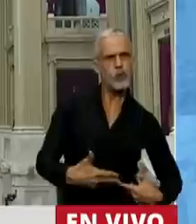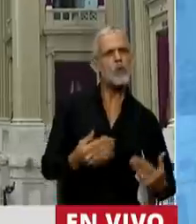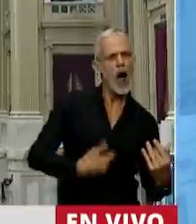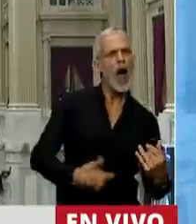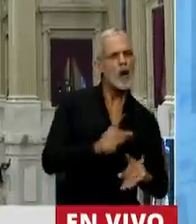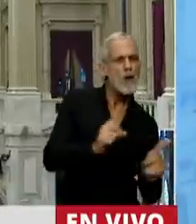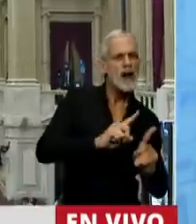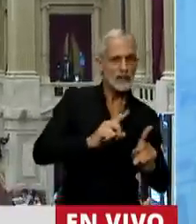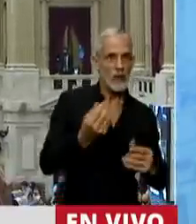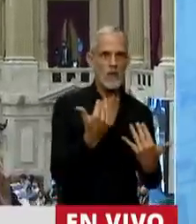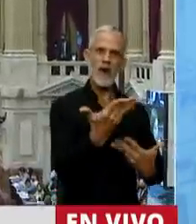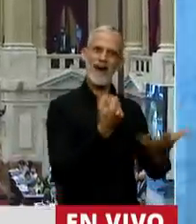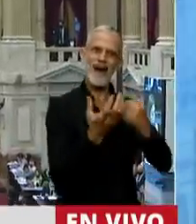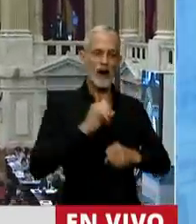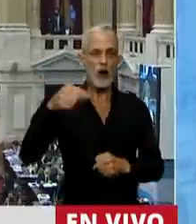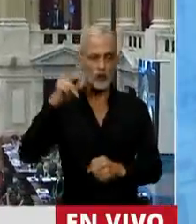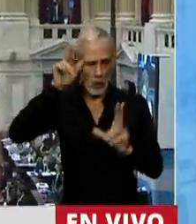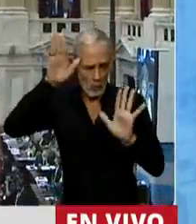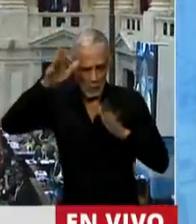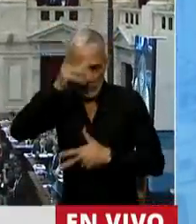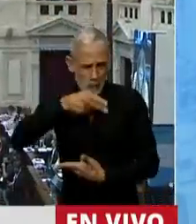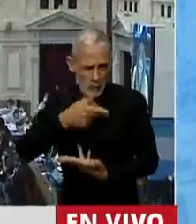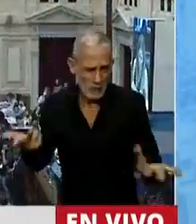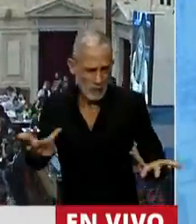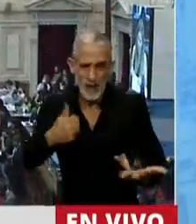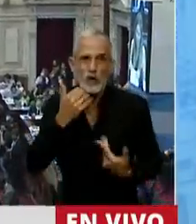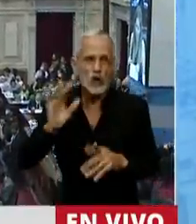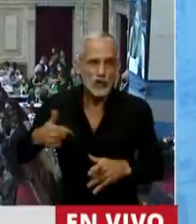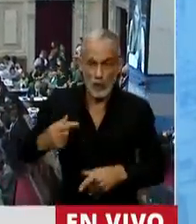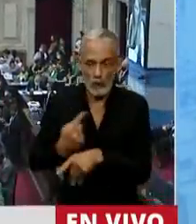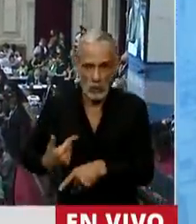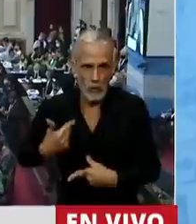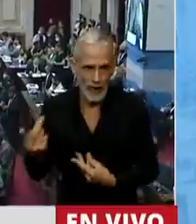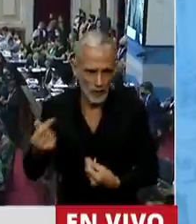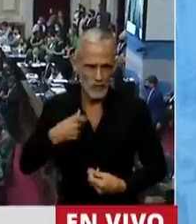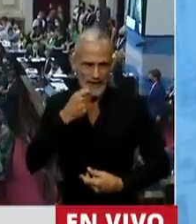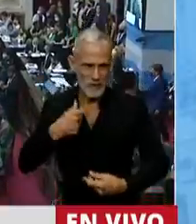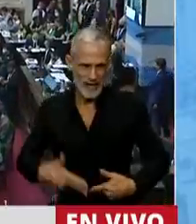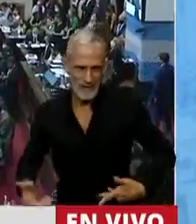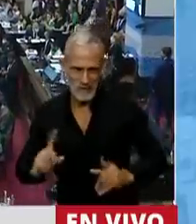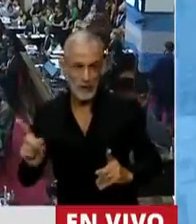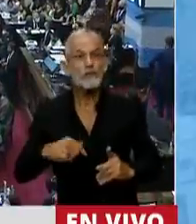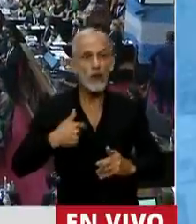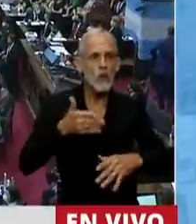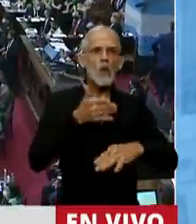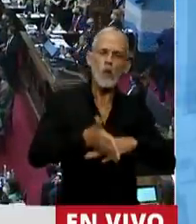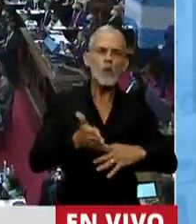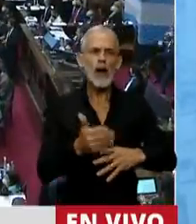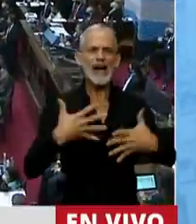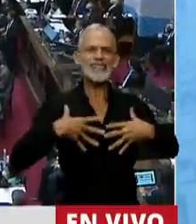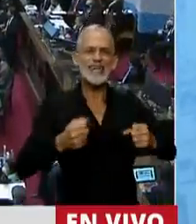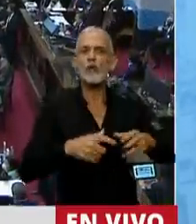acceder a ellos y las que no saben o no pueden. Las que existe entre quienes acceden a la salud integralmente